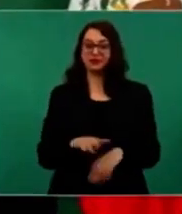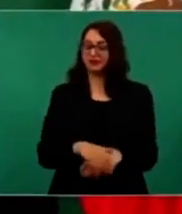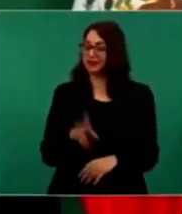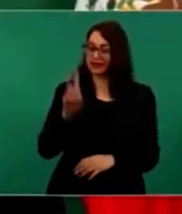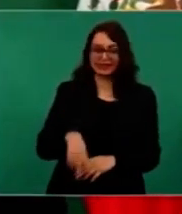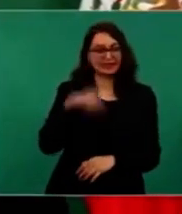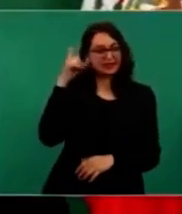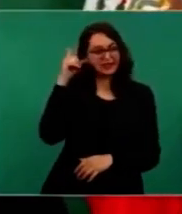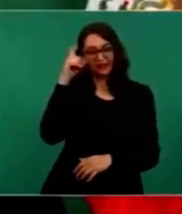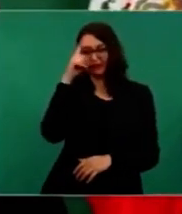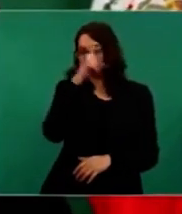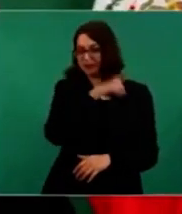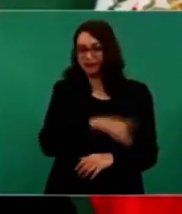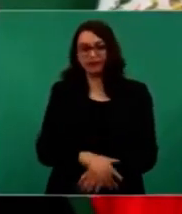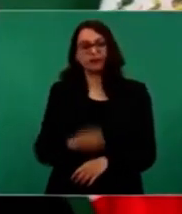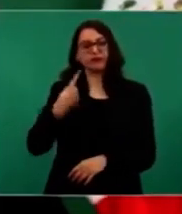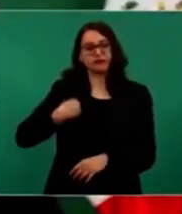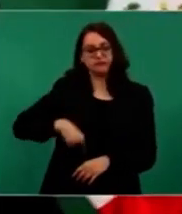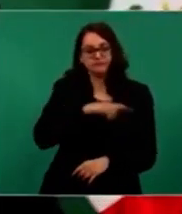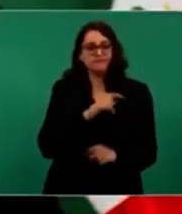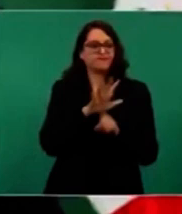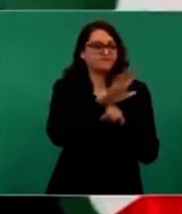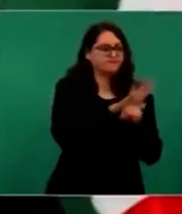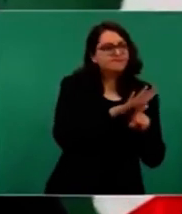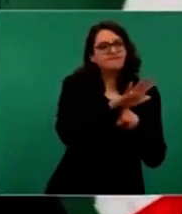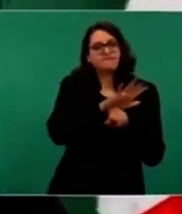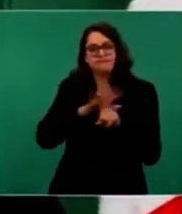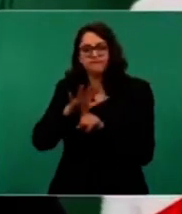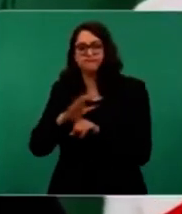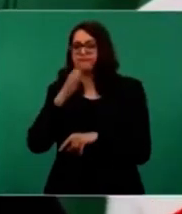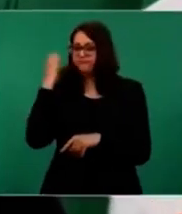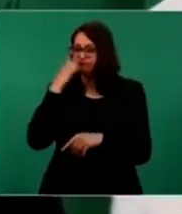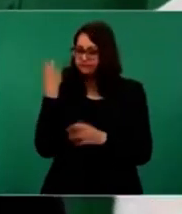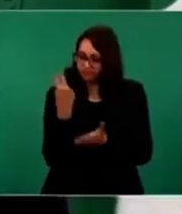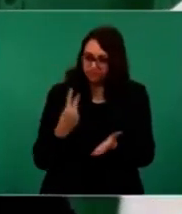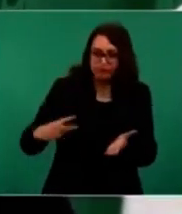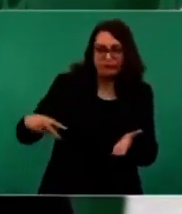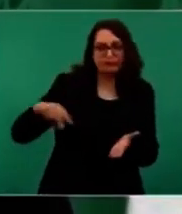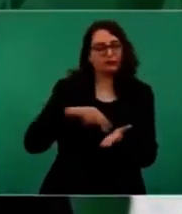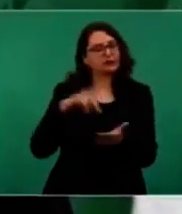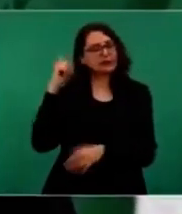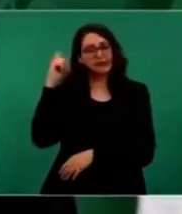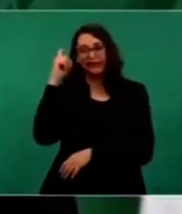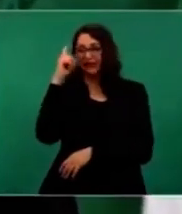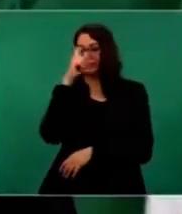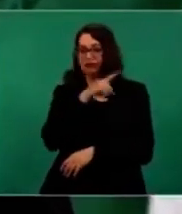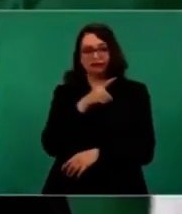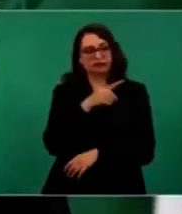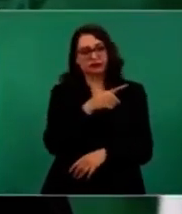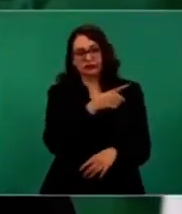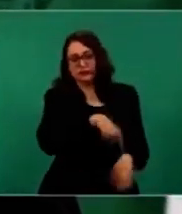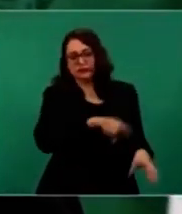convencer que se regresara a clases presenciales. Había toda una campaña